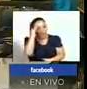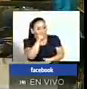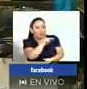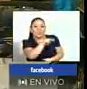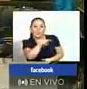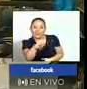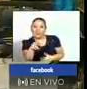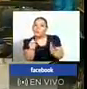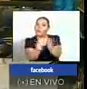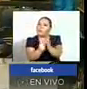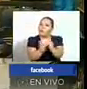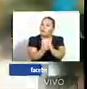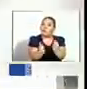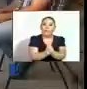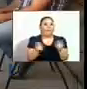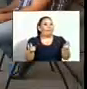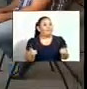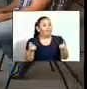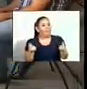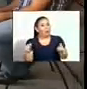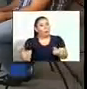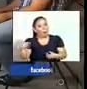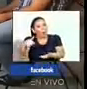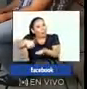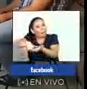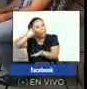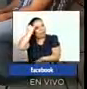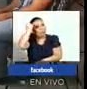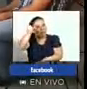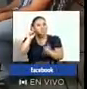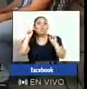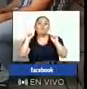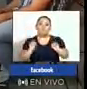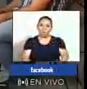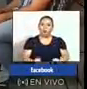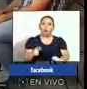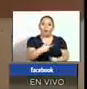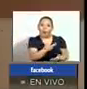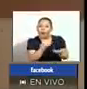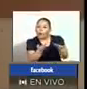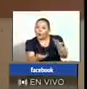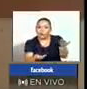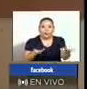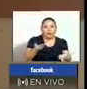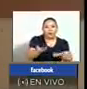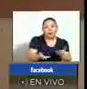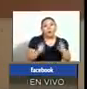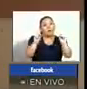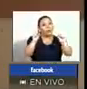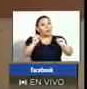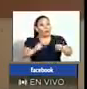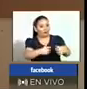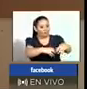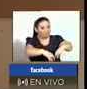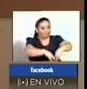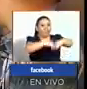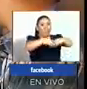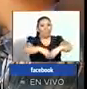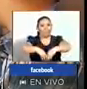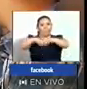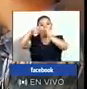crisis que cruzaban estas personas, decidió impulsar una serie de iniciativas para reactivar al gremio de